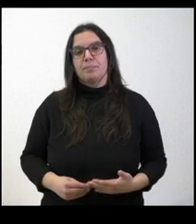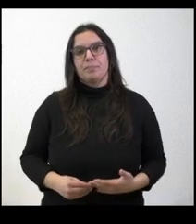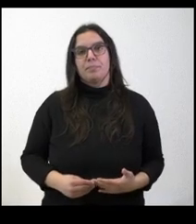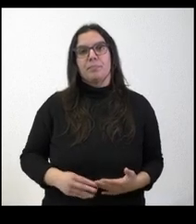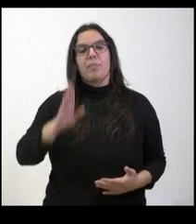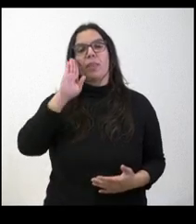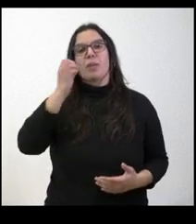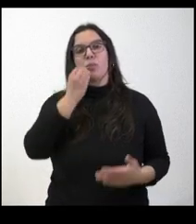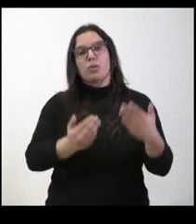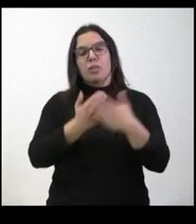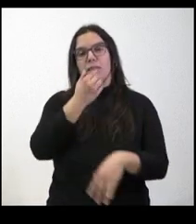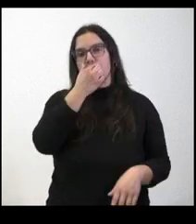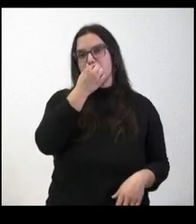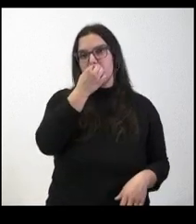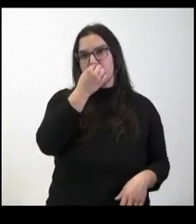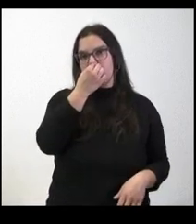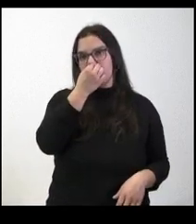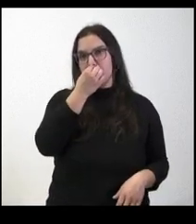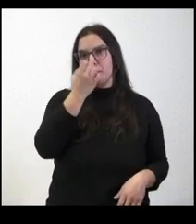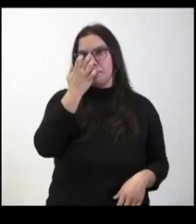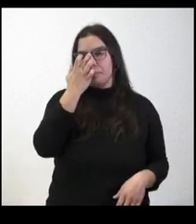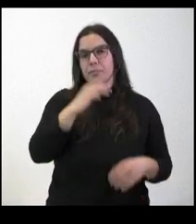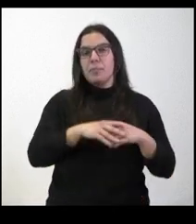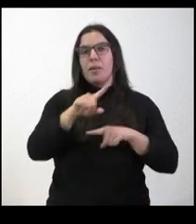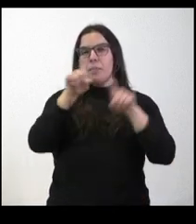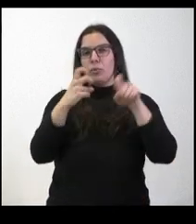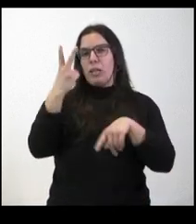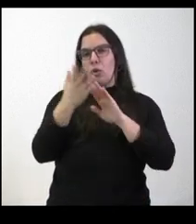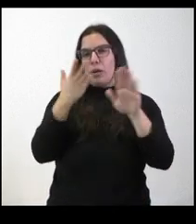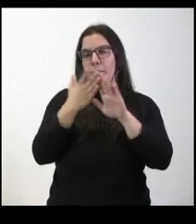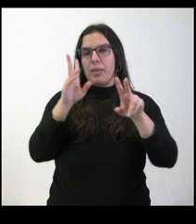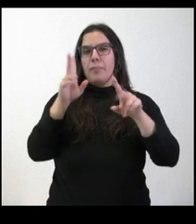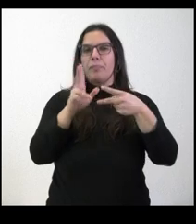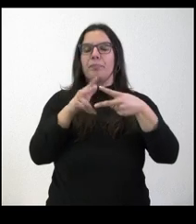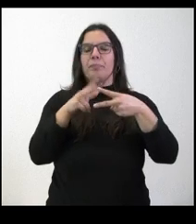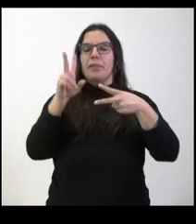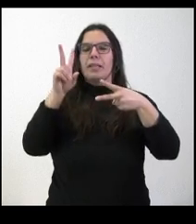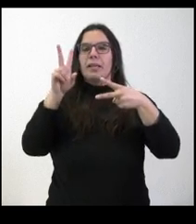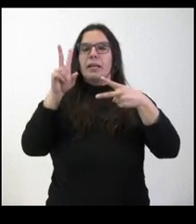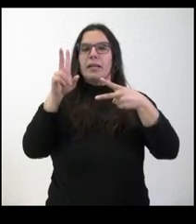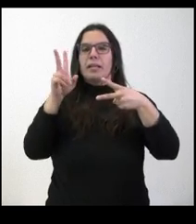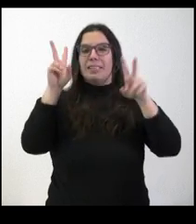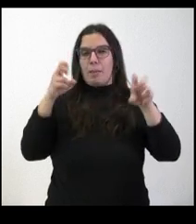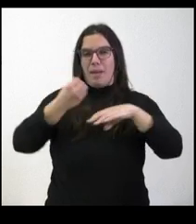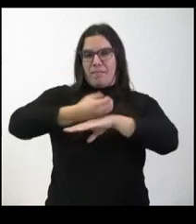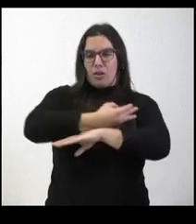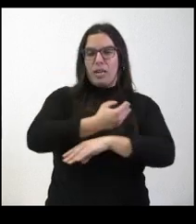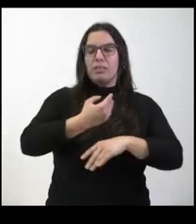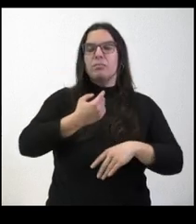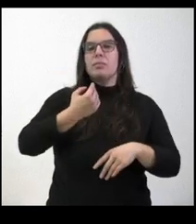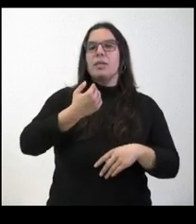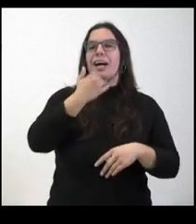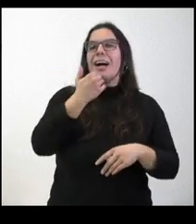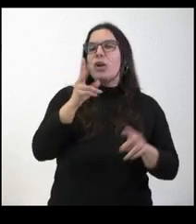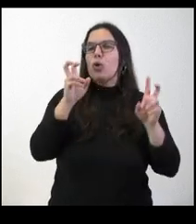Hola, muy buenos días. Dos preguntas, creo que rápidas, las dos de ferrocarriles. Por un lado, saber si hay alguna novedad respecto a la